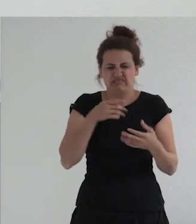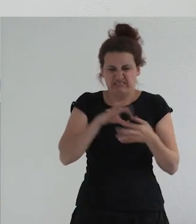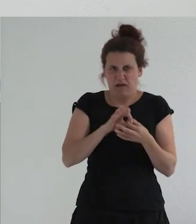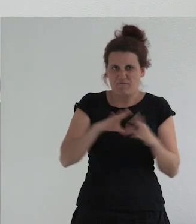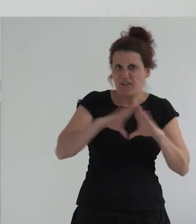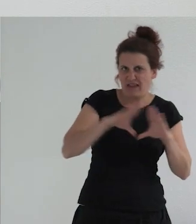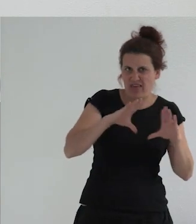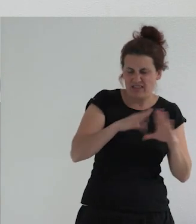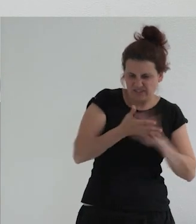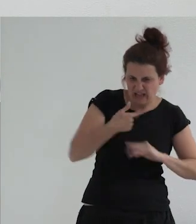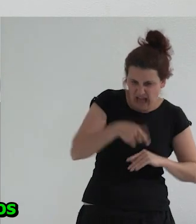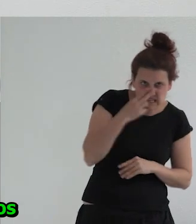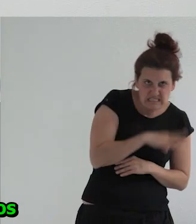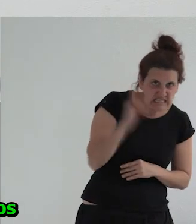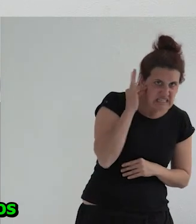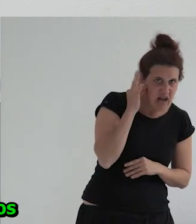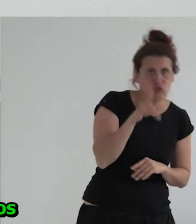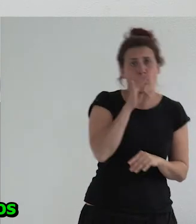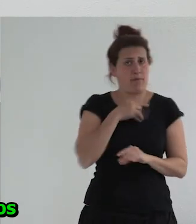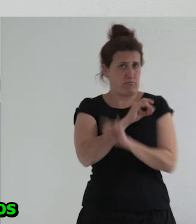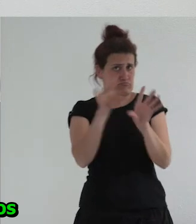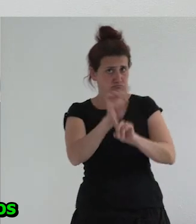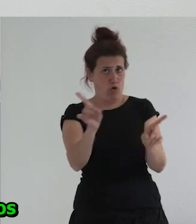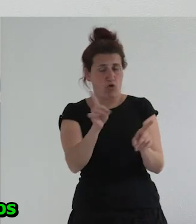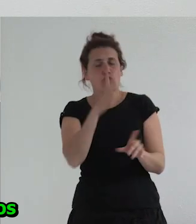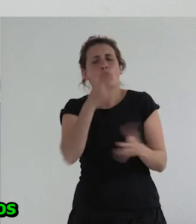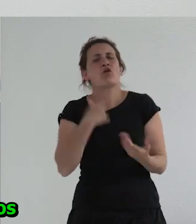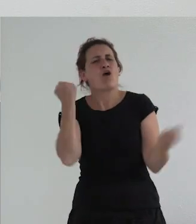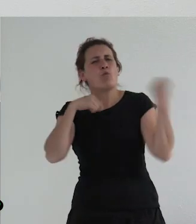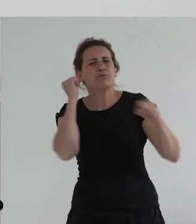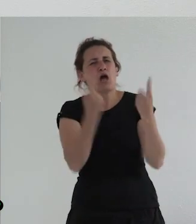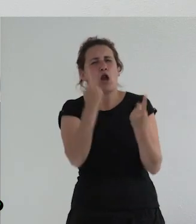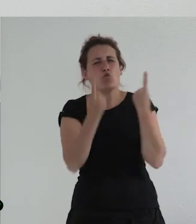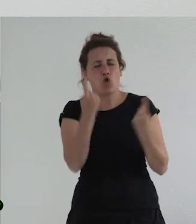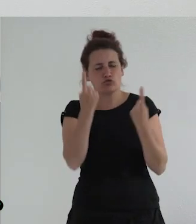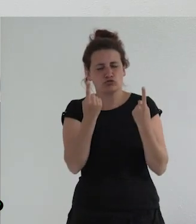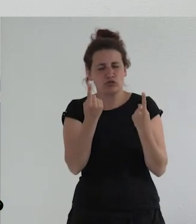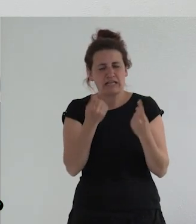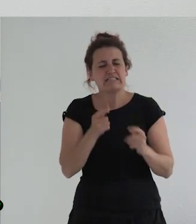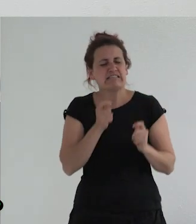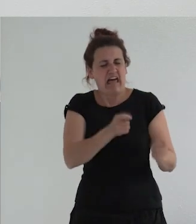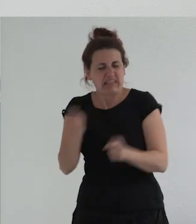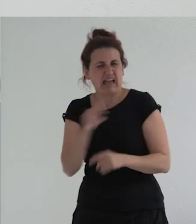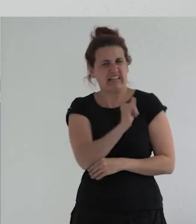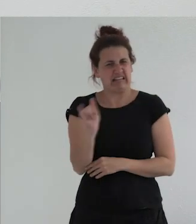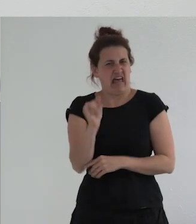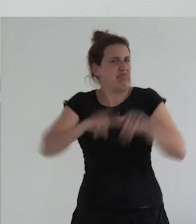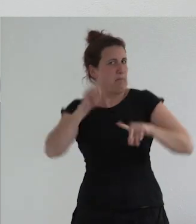ser una niña todavía no lo hemos aclarado entonces por qué unos comportamientos determinados son indicadores de una identidad